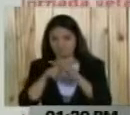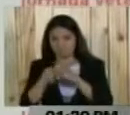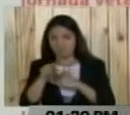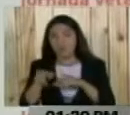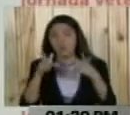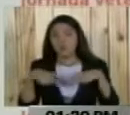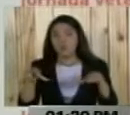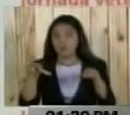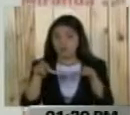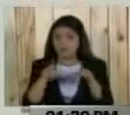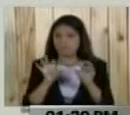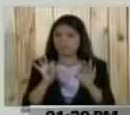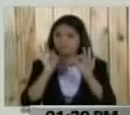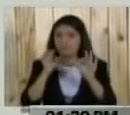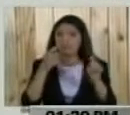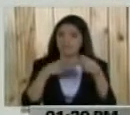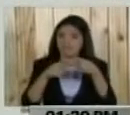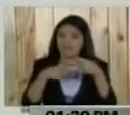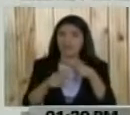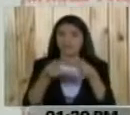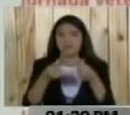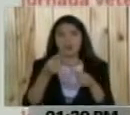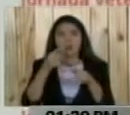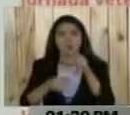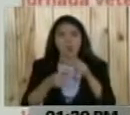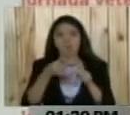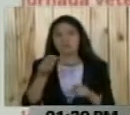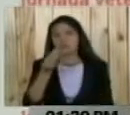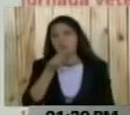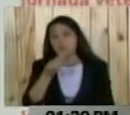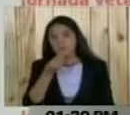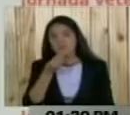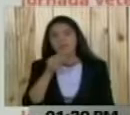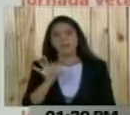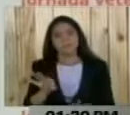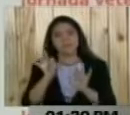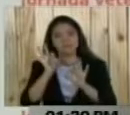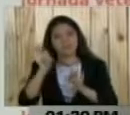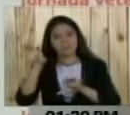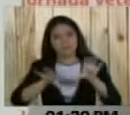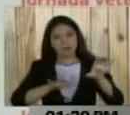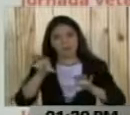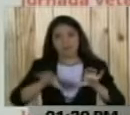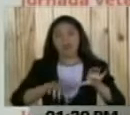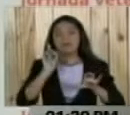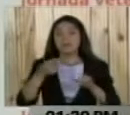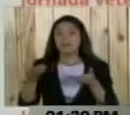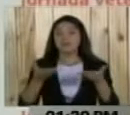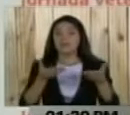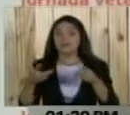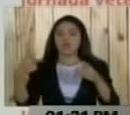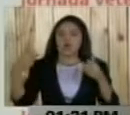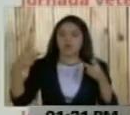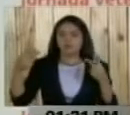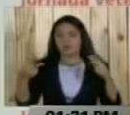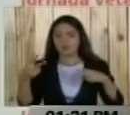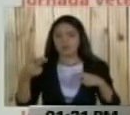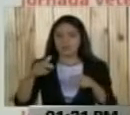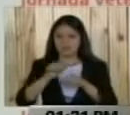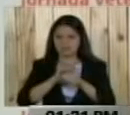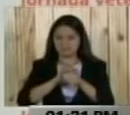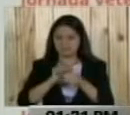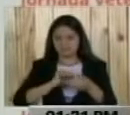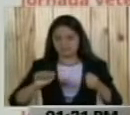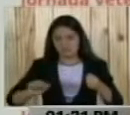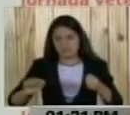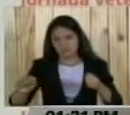espacio alternativo que expenderá precios justos, artículos y alimentos para animales, así como los servicios de peluquería y baños medicados.